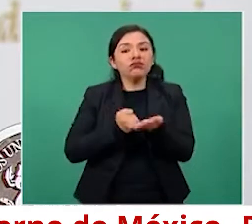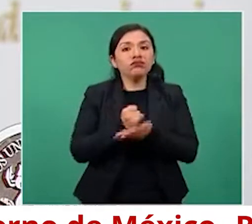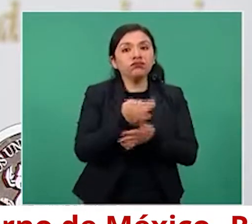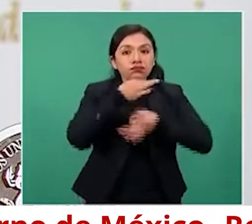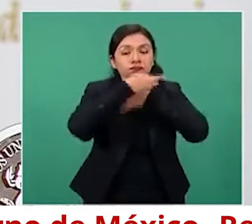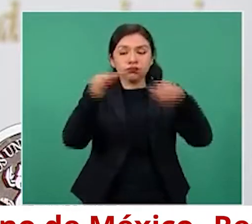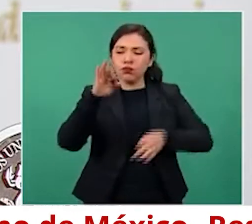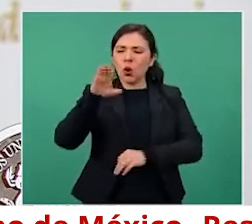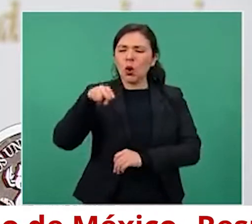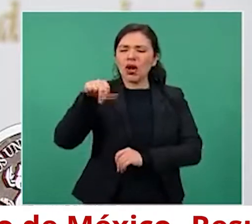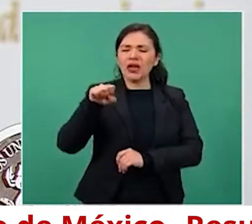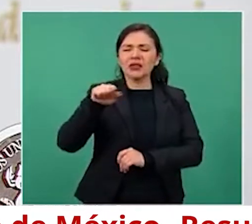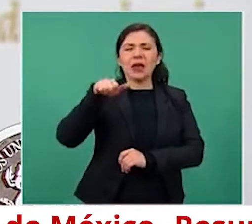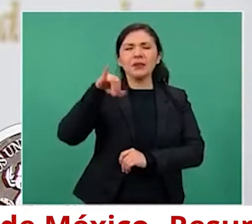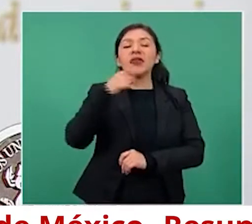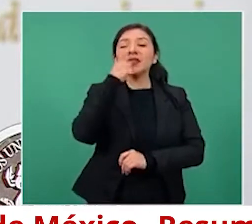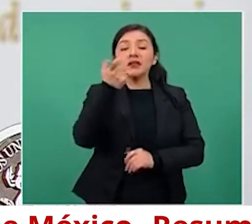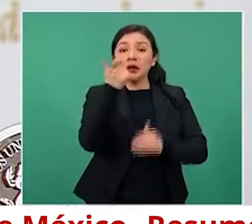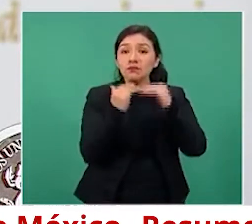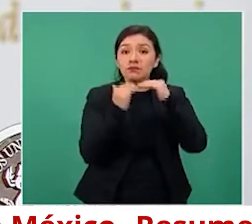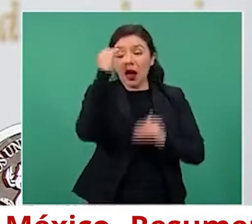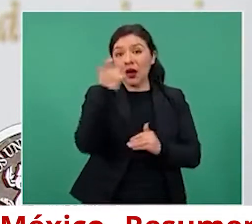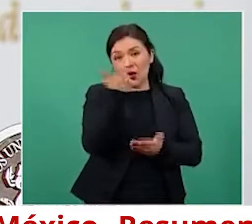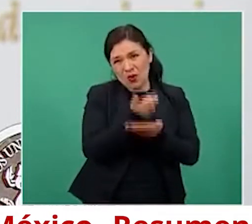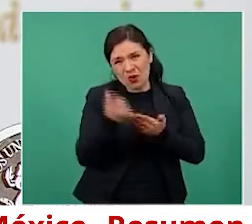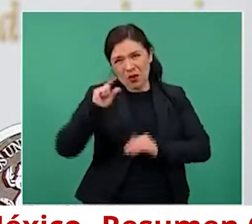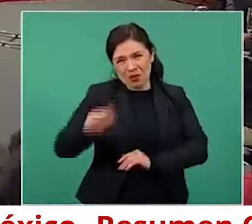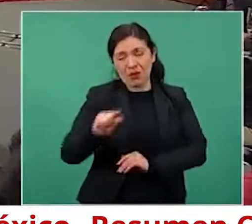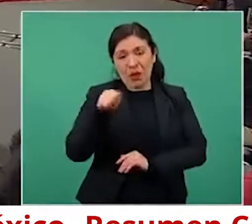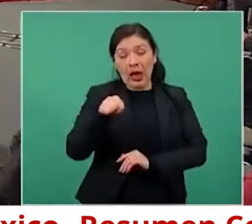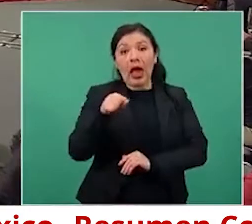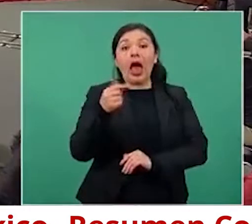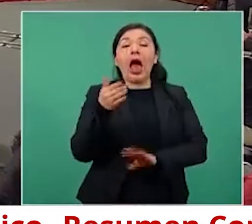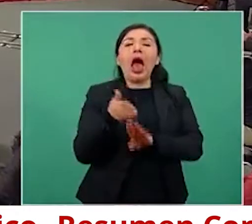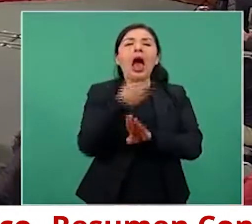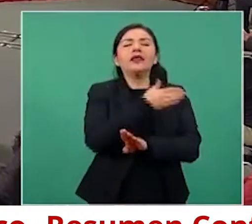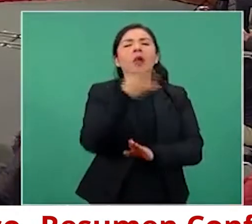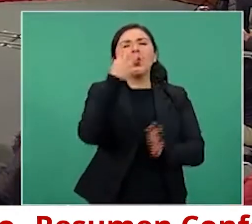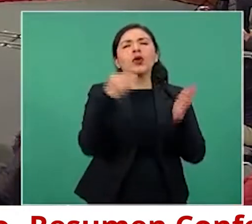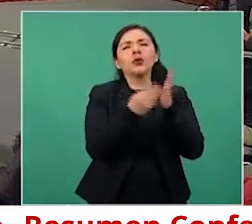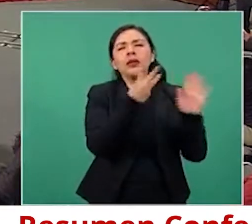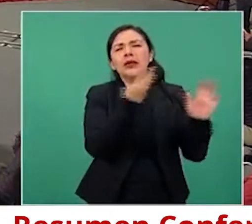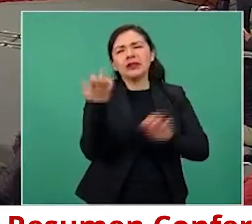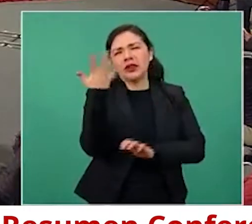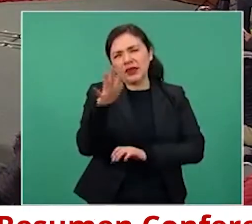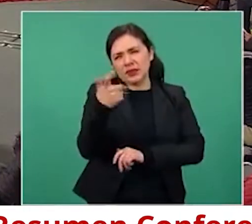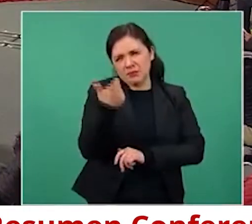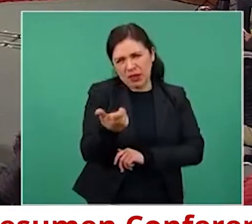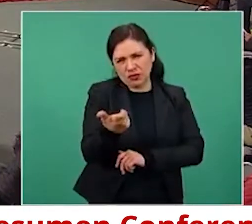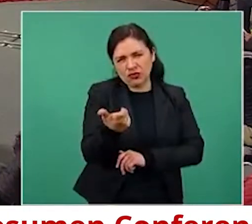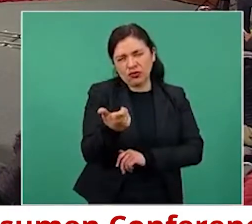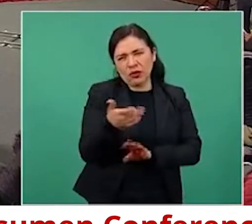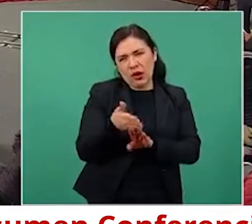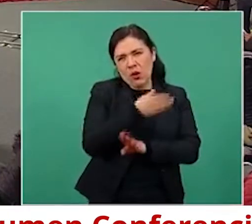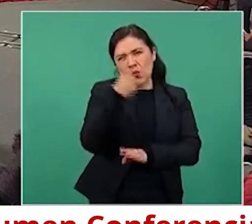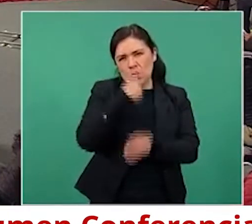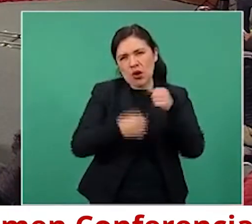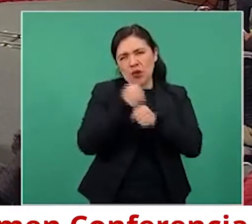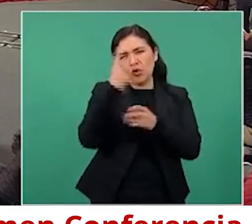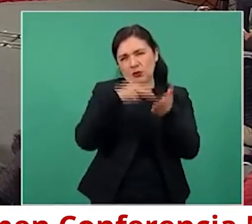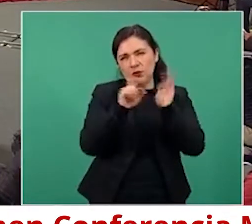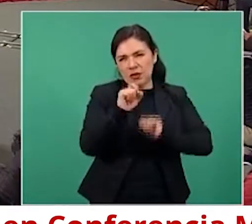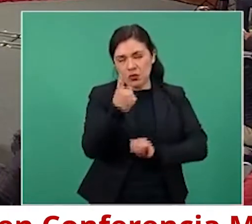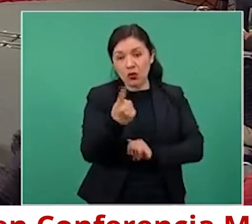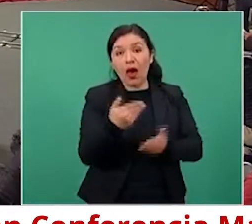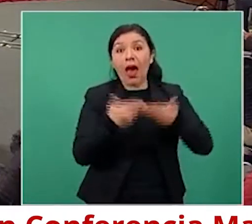la CONASAMI del aumento del salario mínimo, pasamos así de una beca de 4 mil 310 pesos del año 2021